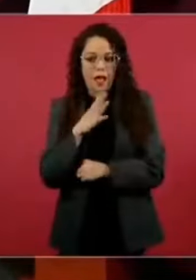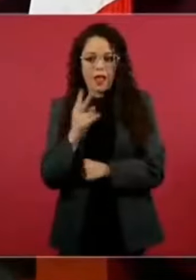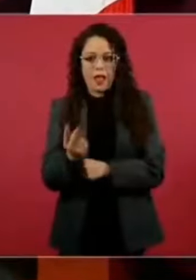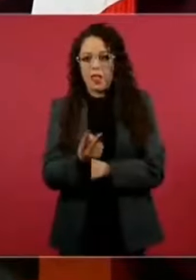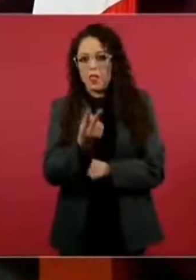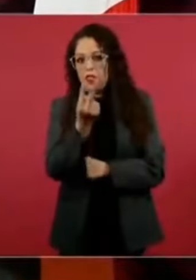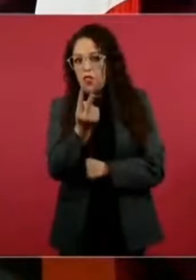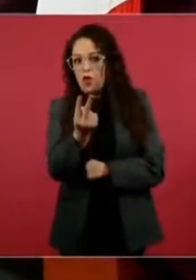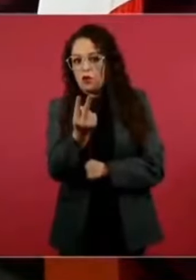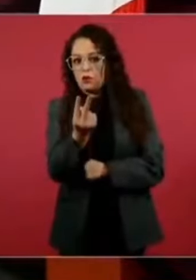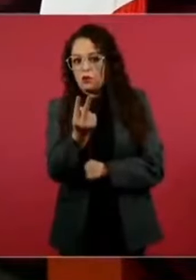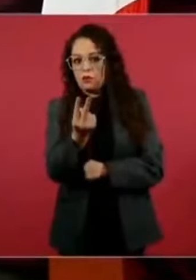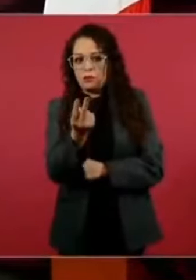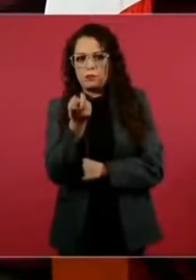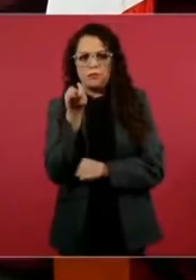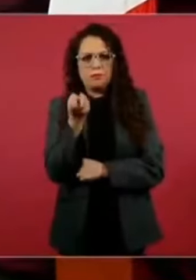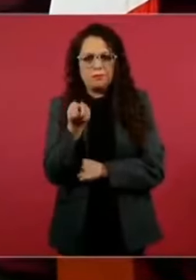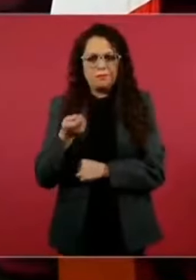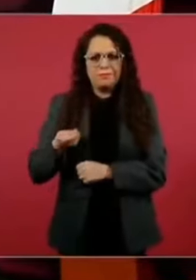Pues es una polarización.